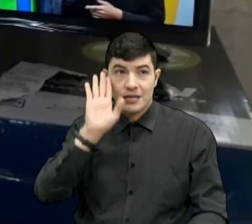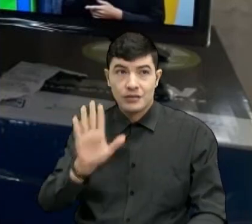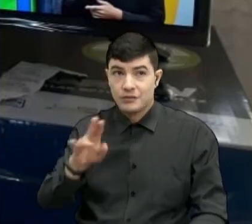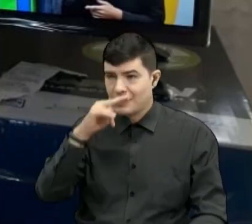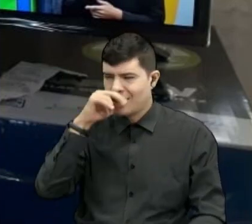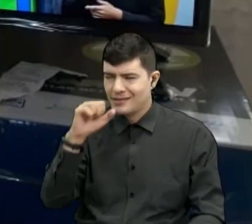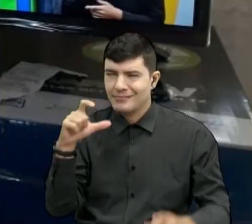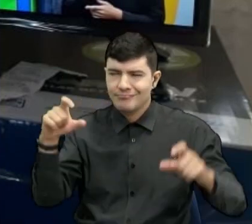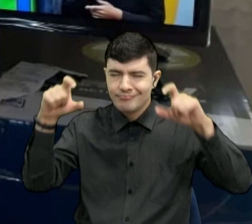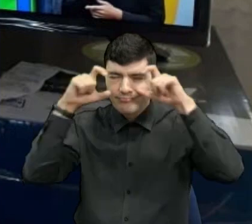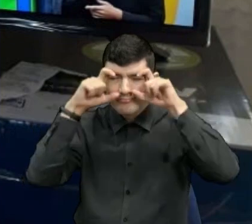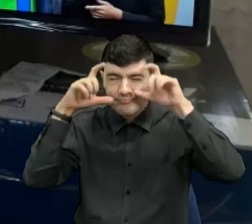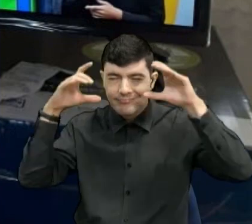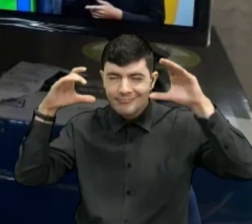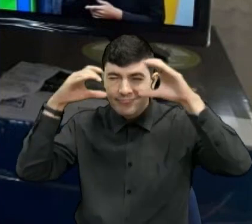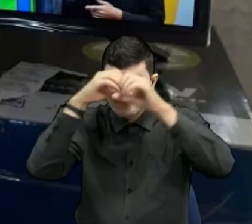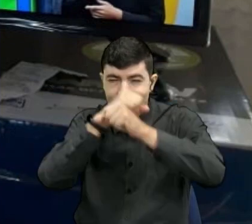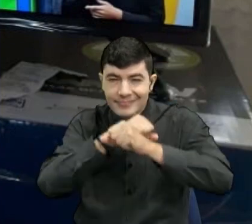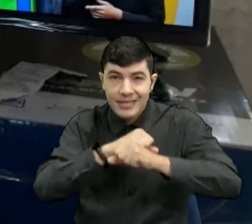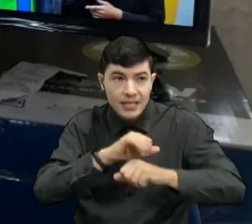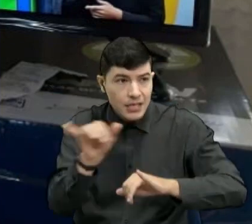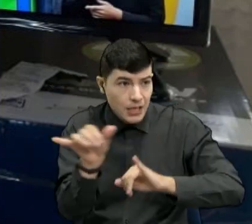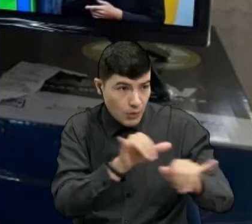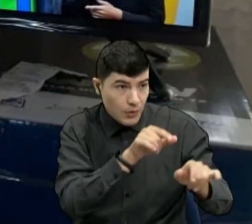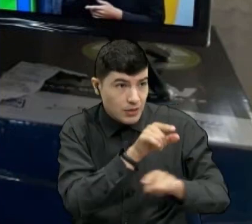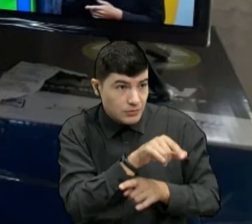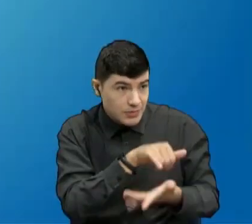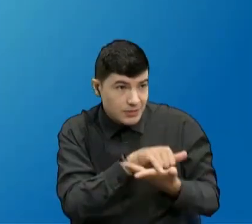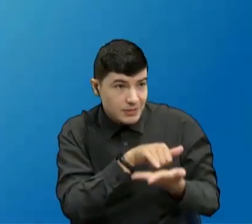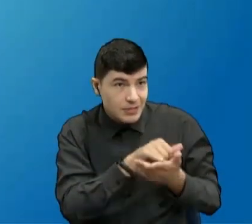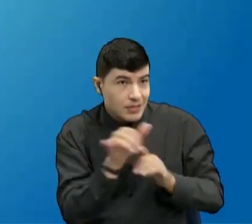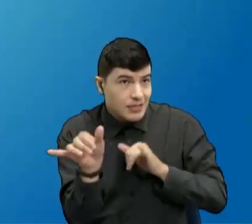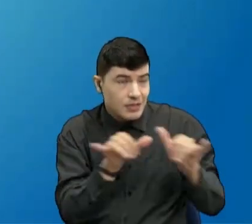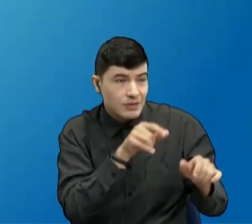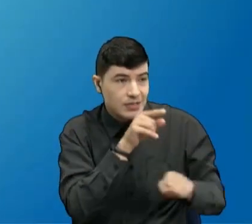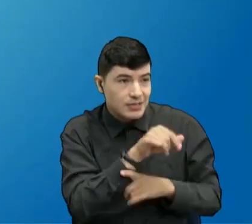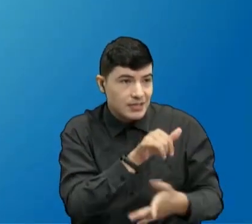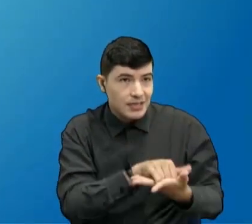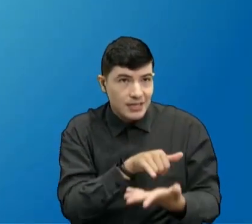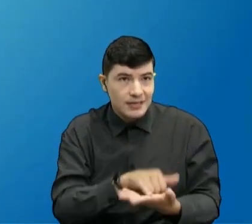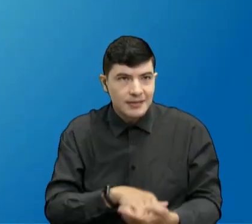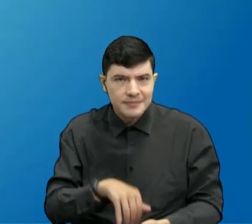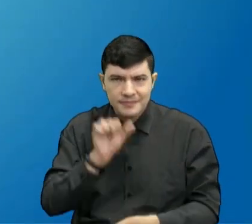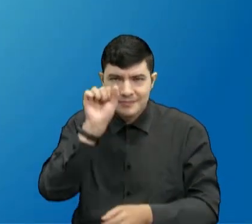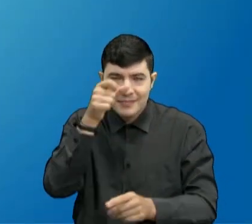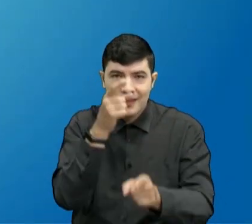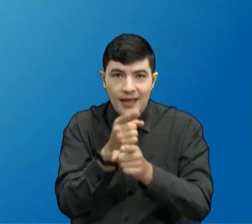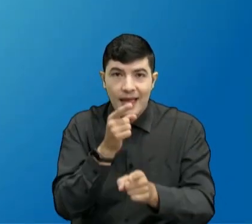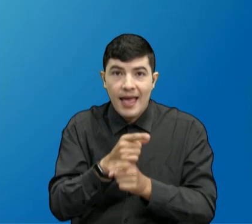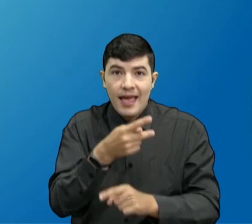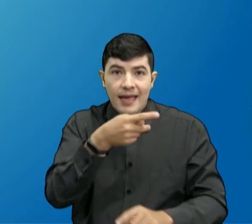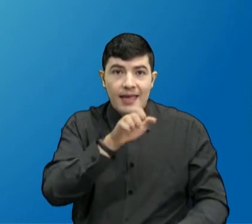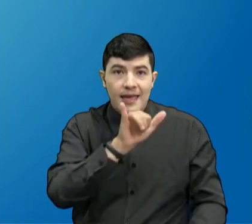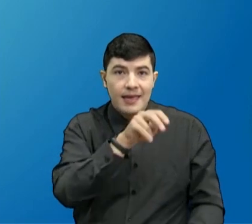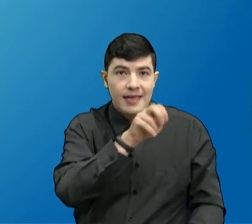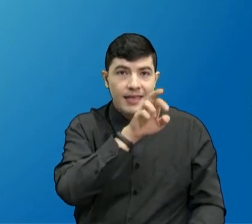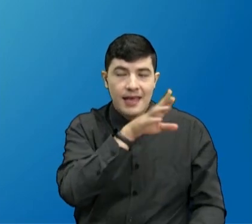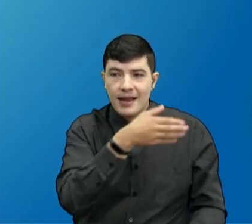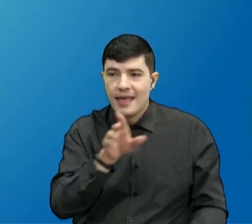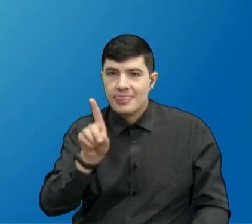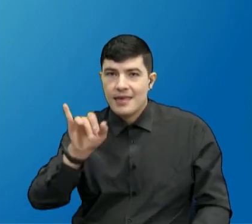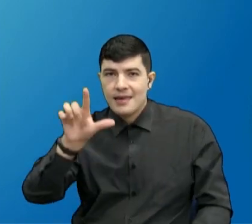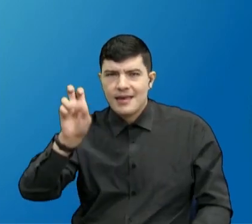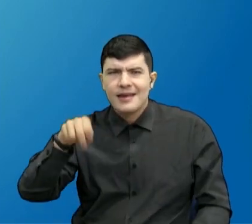regia. oscuros, Ala. Ve, así como los suyos. Muy querida, vea. Muy bien. Carachas. Tengo a Keiner y a Dilan desde Los Santos,